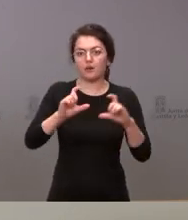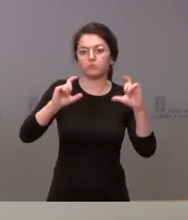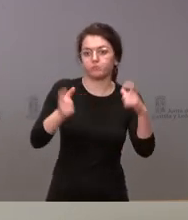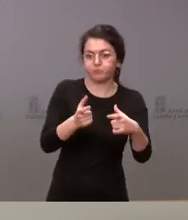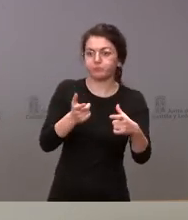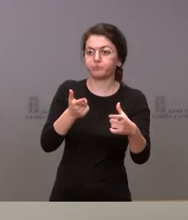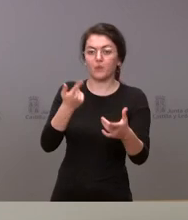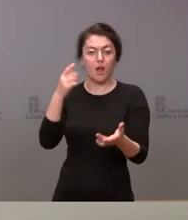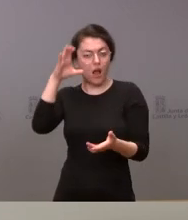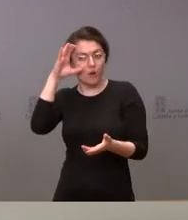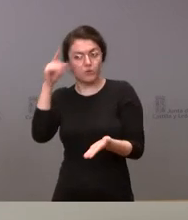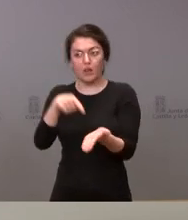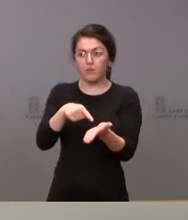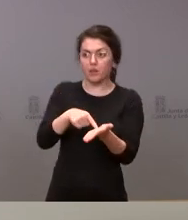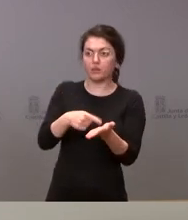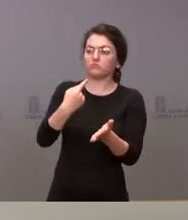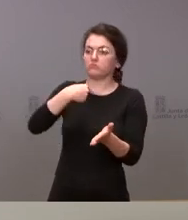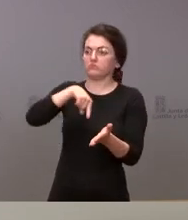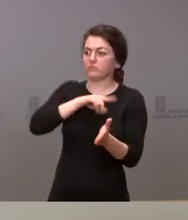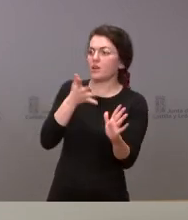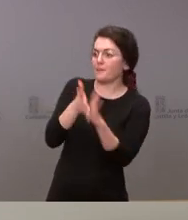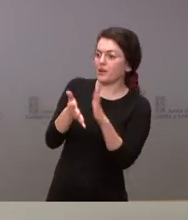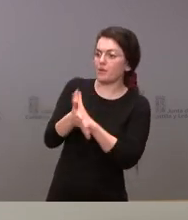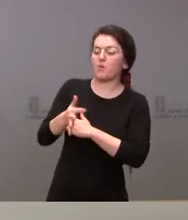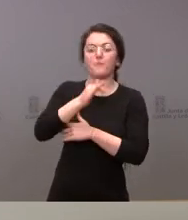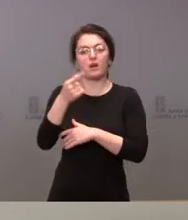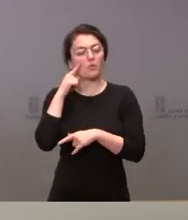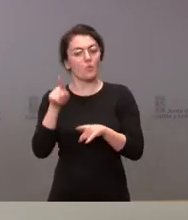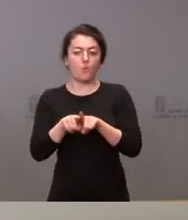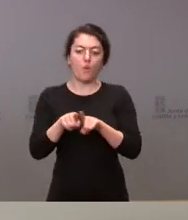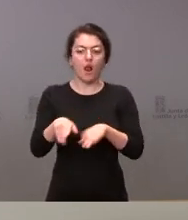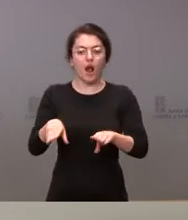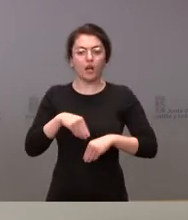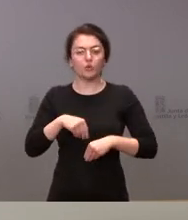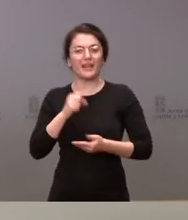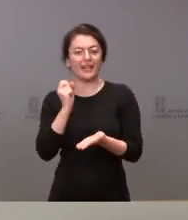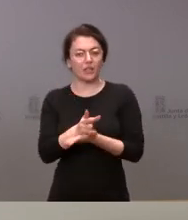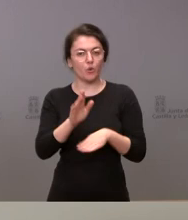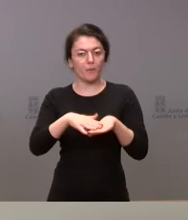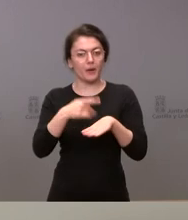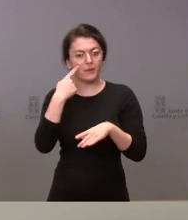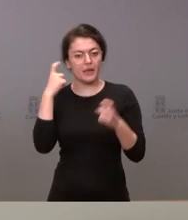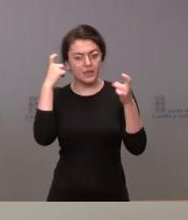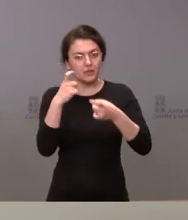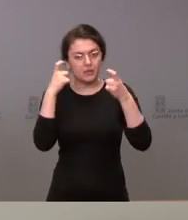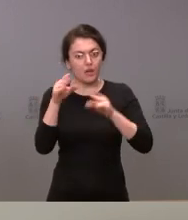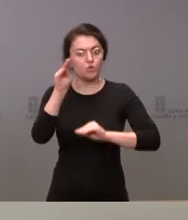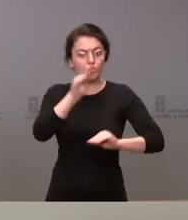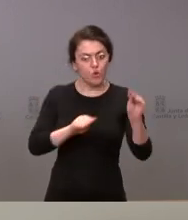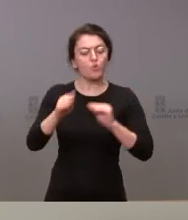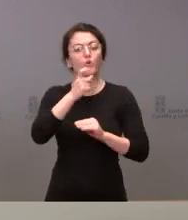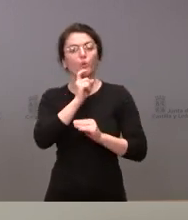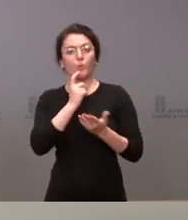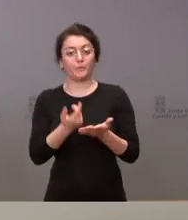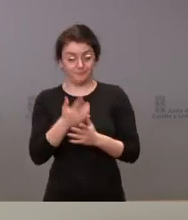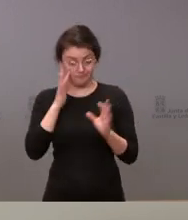dar nuestras explicaciones y también asumir los retos de intentar solucionarlo lógicamente no